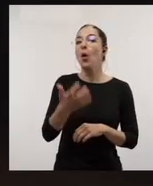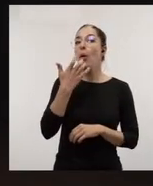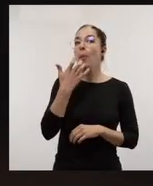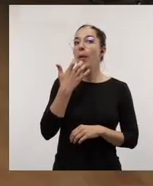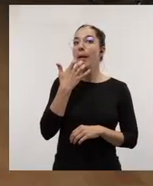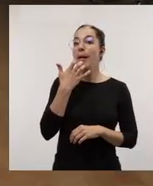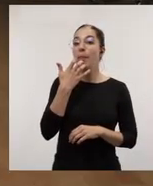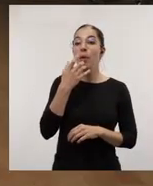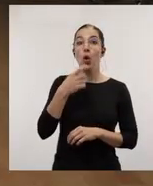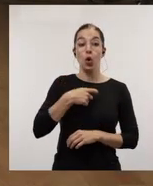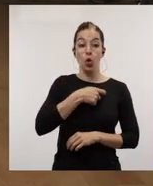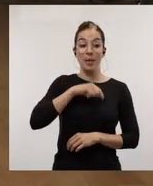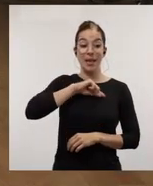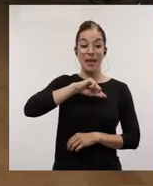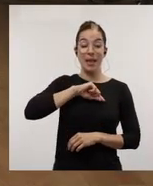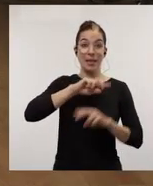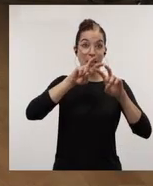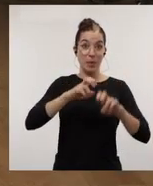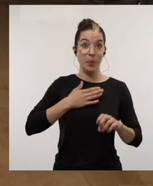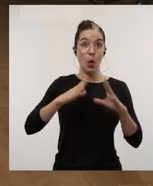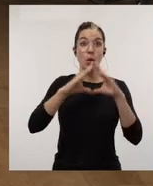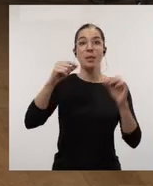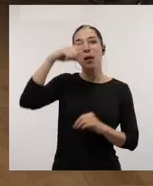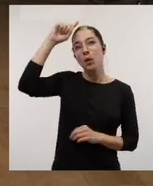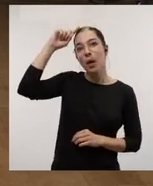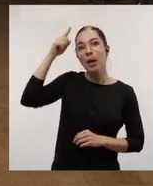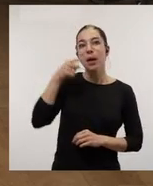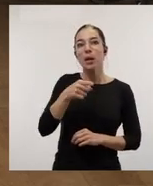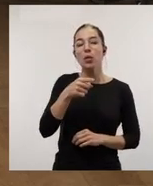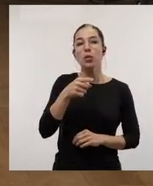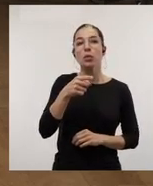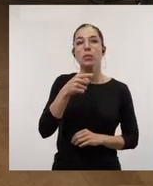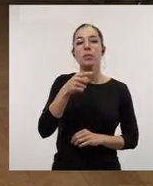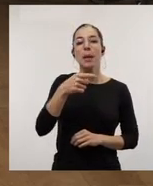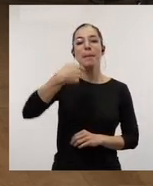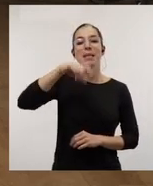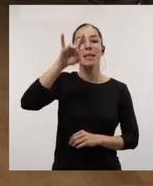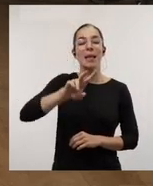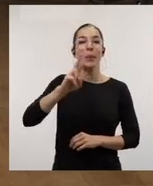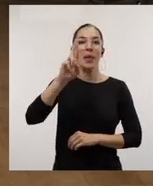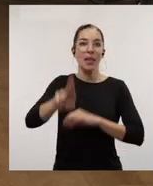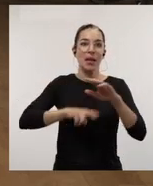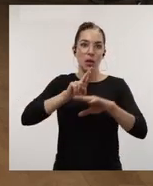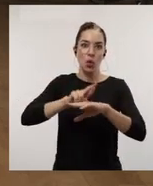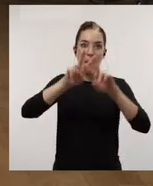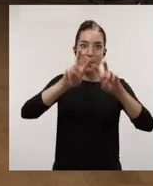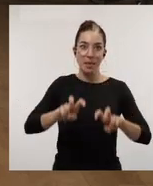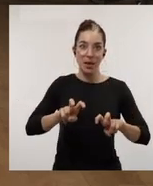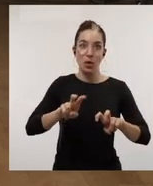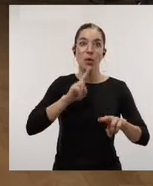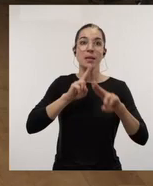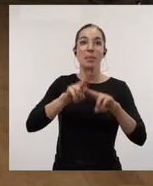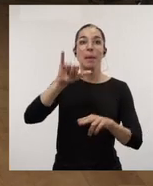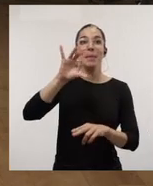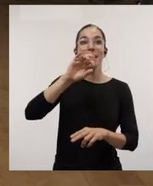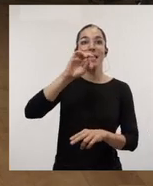En el caso concreto del comité de ética de investigación de la Universidad Rey Juan Carlos, este está presidido por la vicerectora de investigación